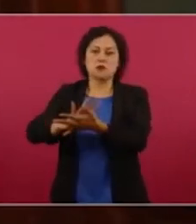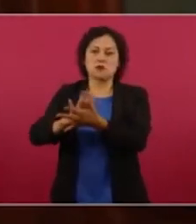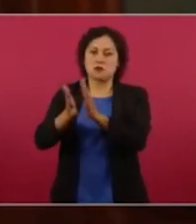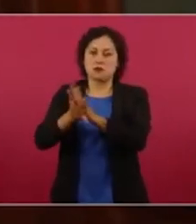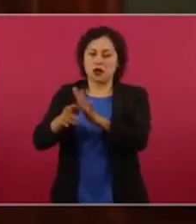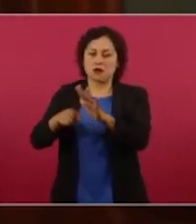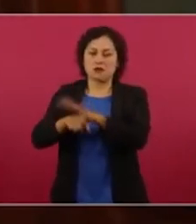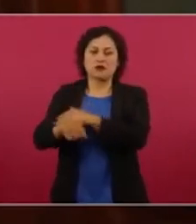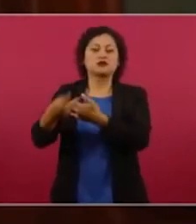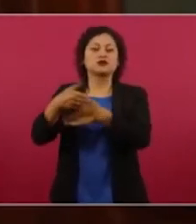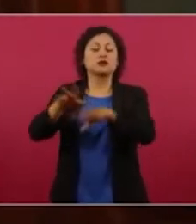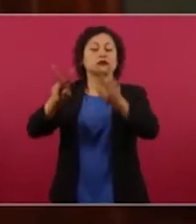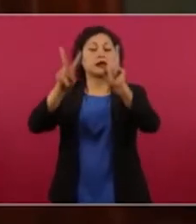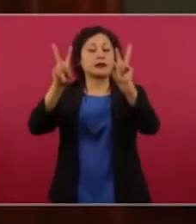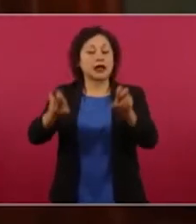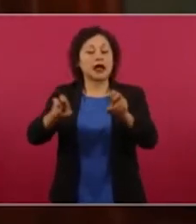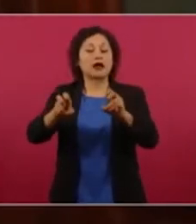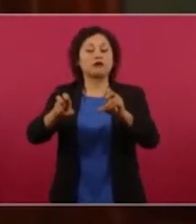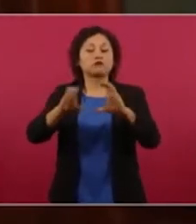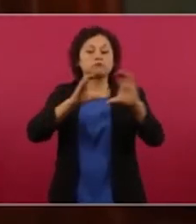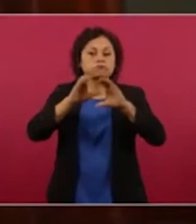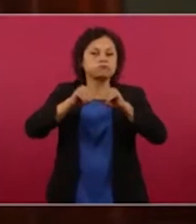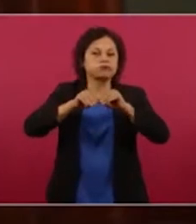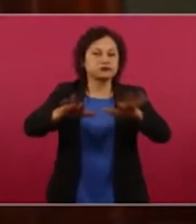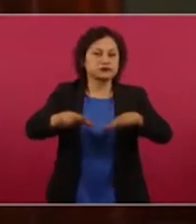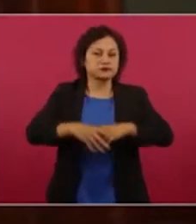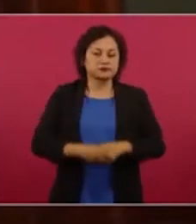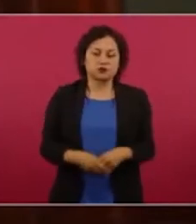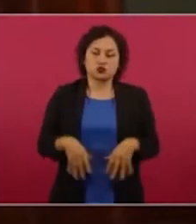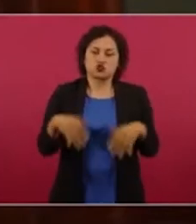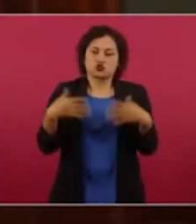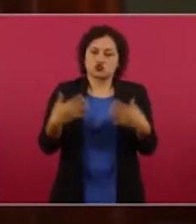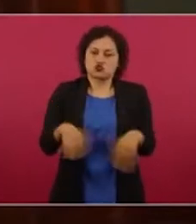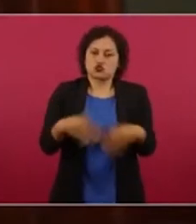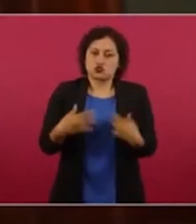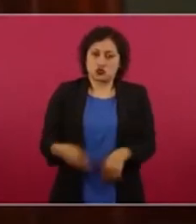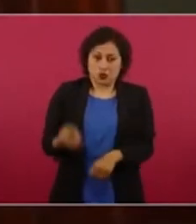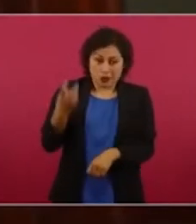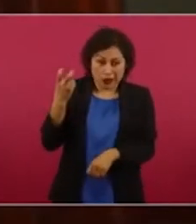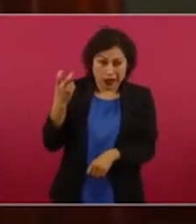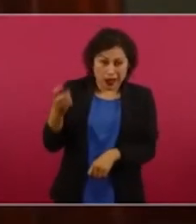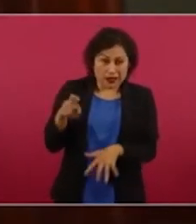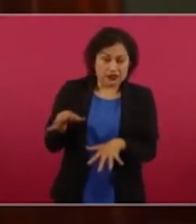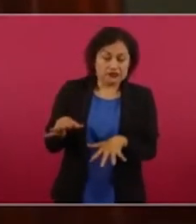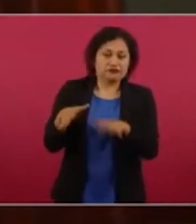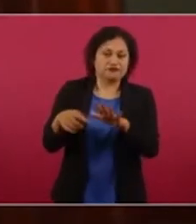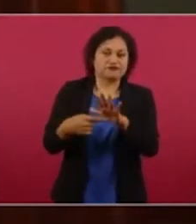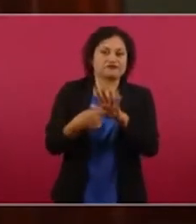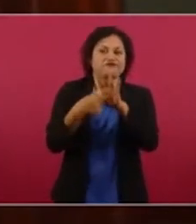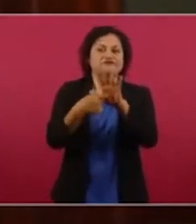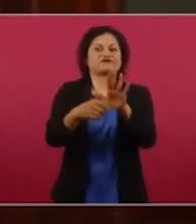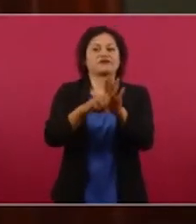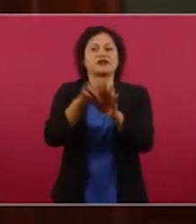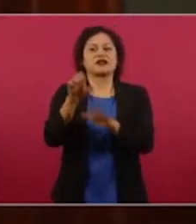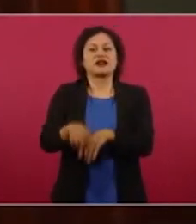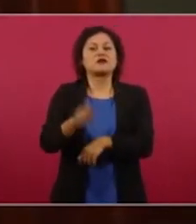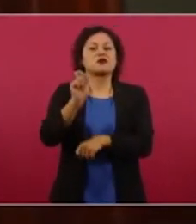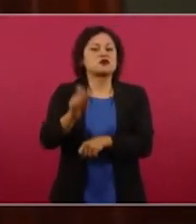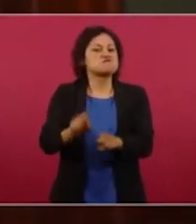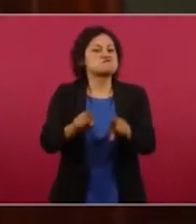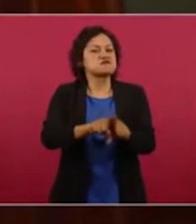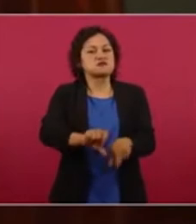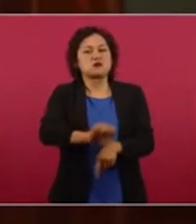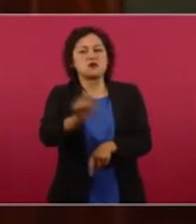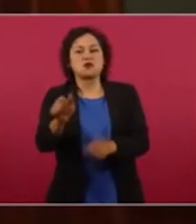televisión esto es un ejemplo claro de la calidad moral de esos periodistas que día con día